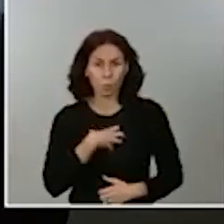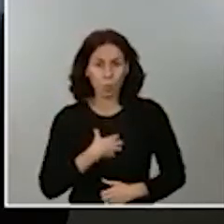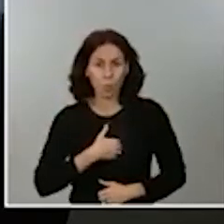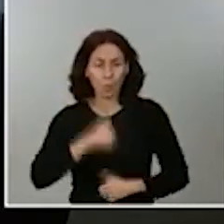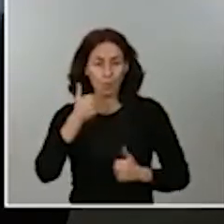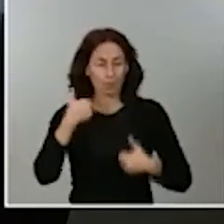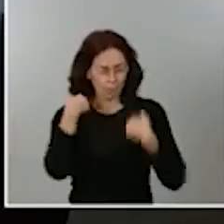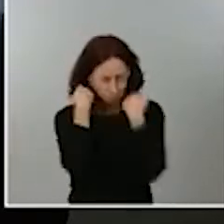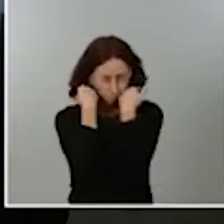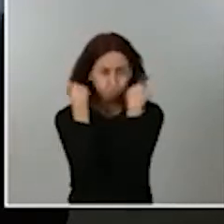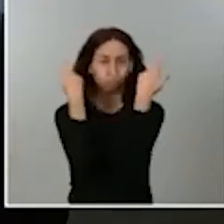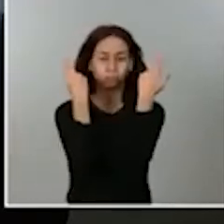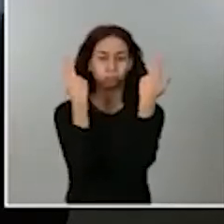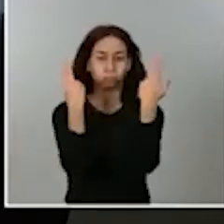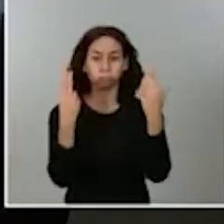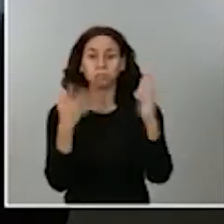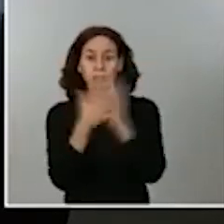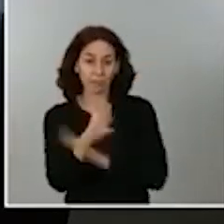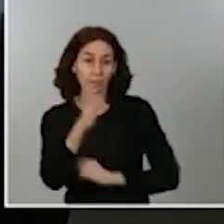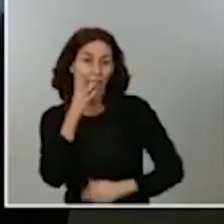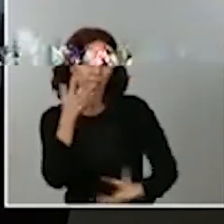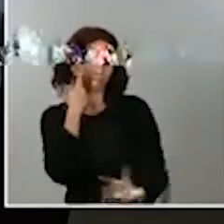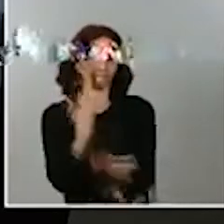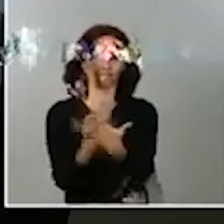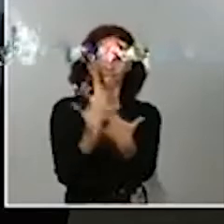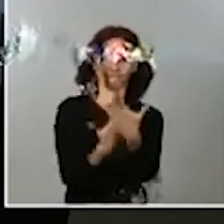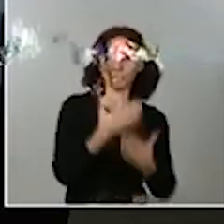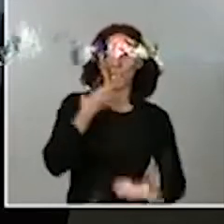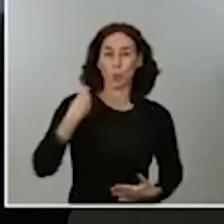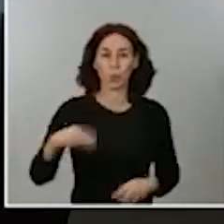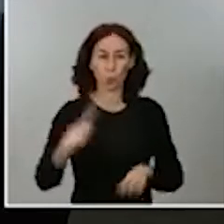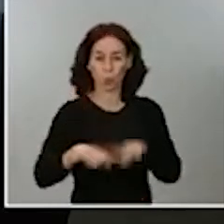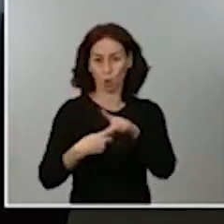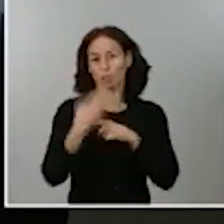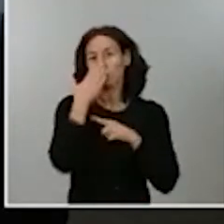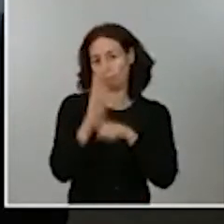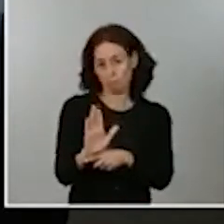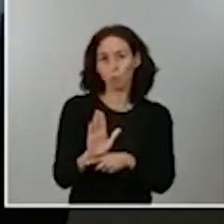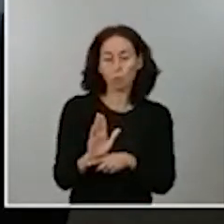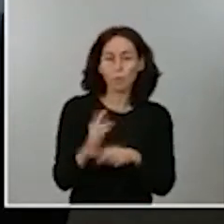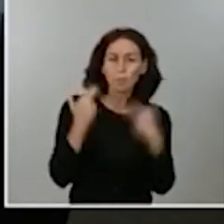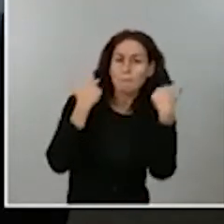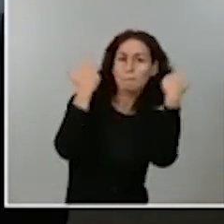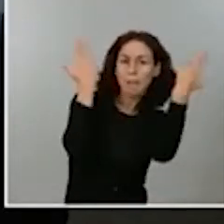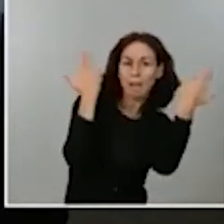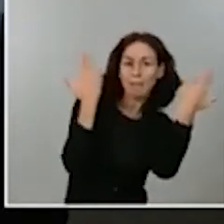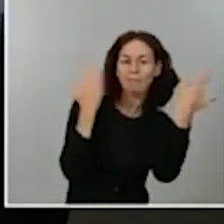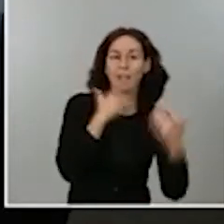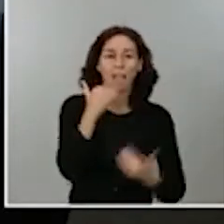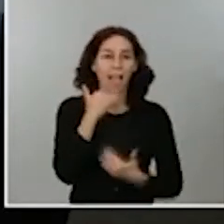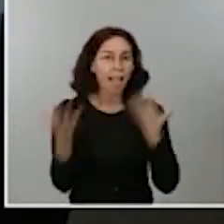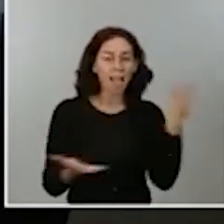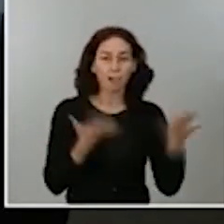viendo en algunas actitudes, sobre todo en la juventud, etc. Y una guinda, ¿por qué en un bar